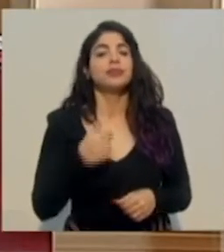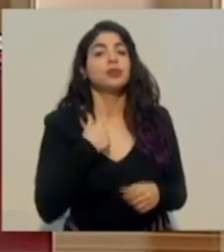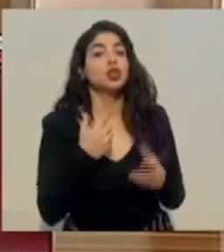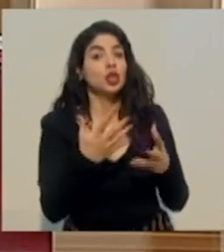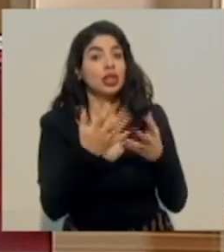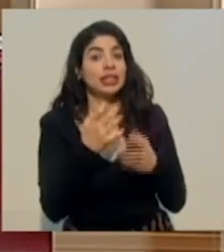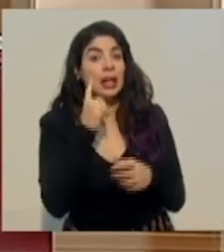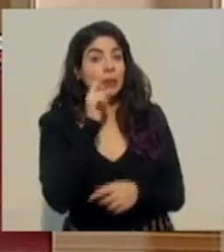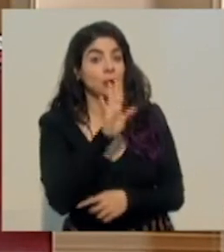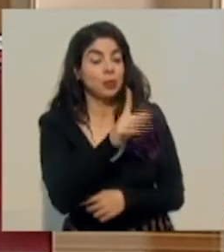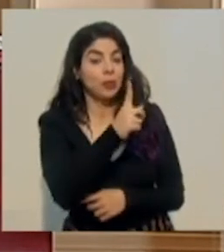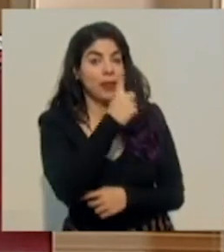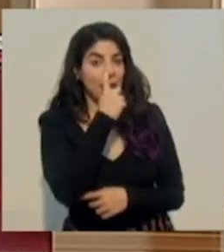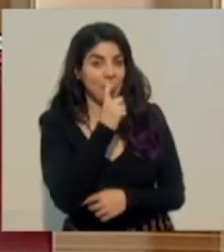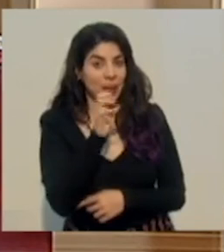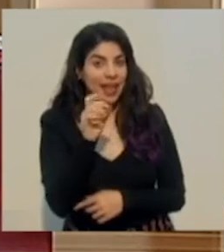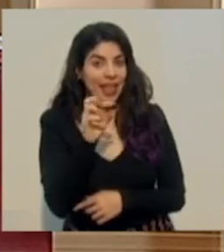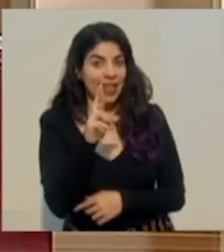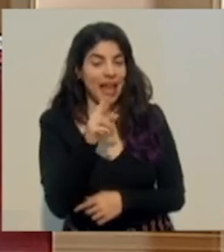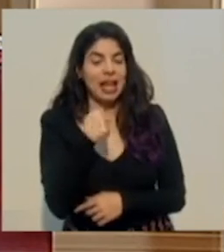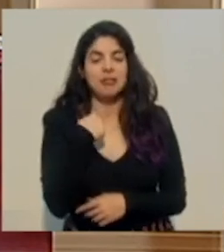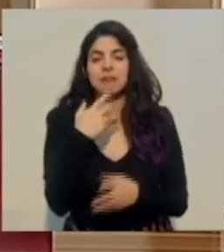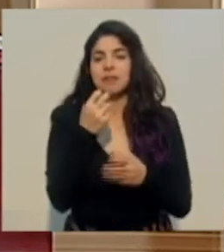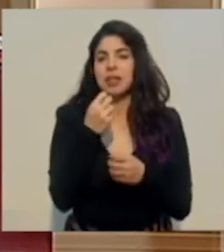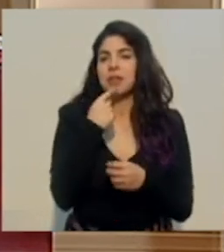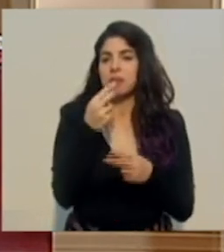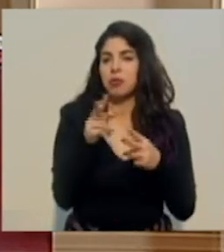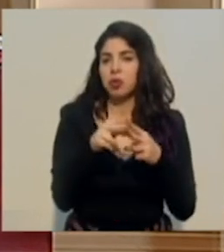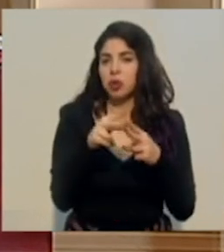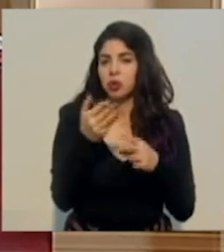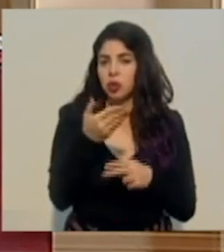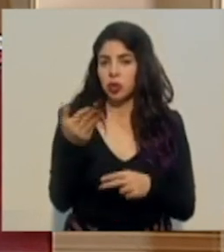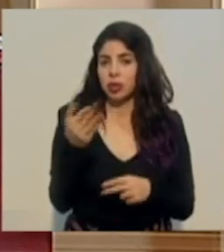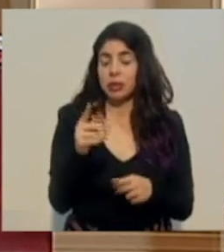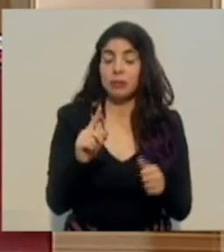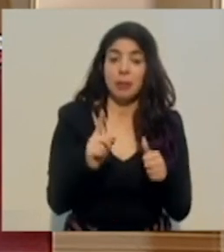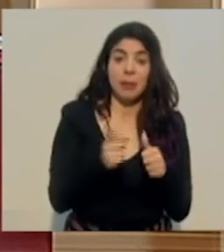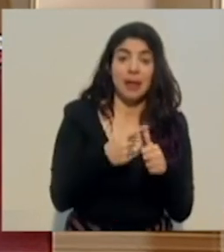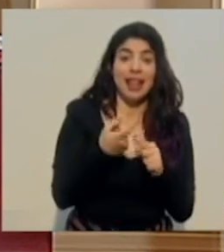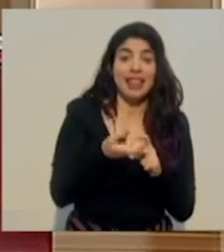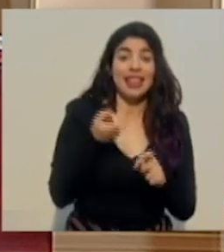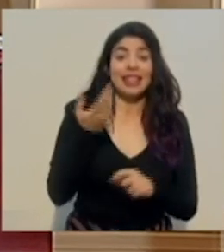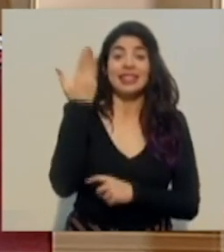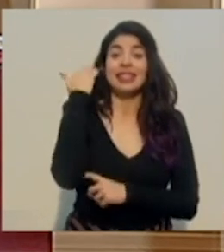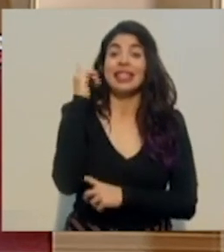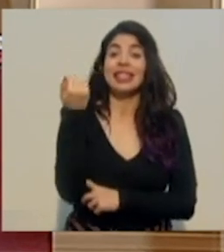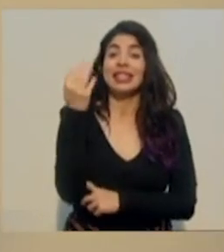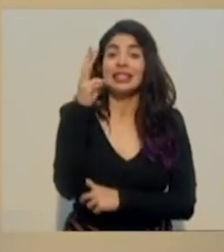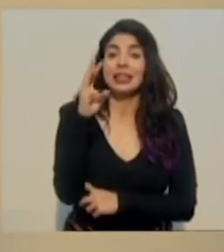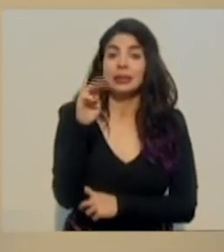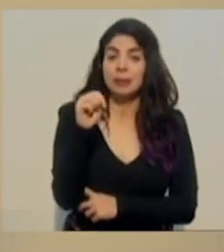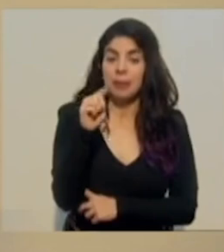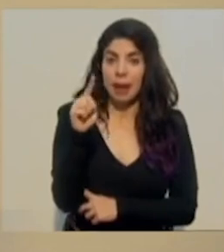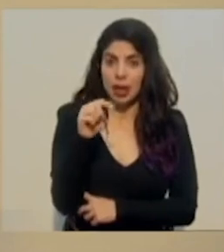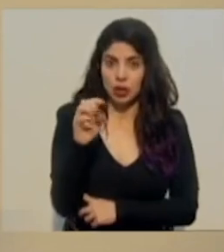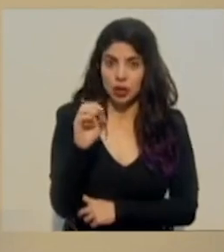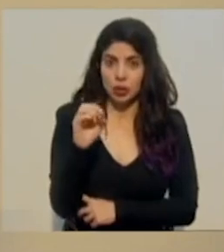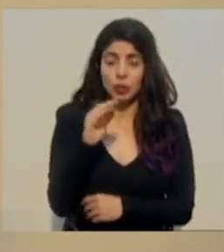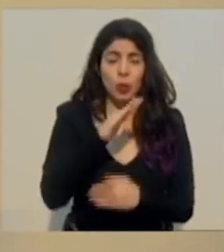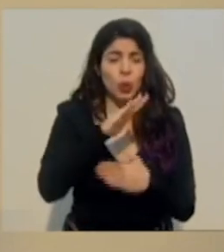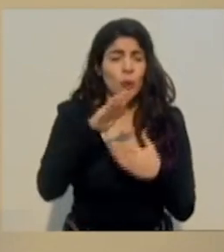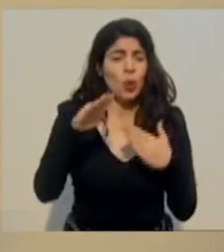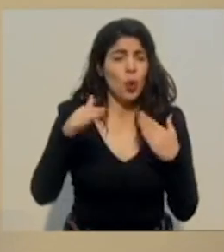señalar dos cosas. Número uno, desde el 16 de marzo, todo el liderazgo de los